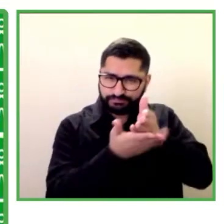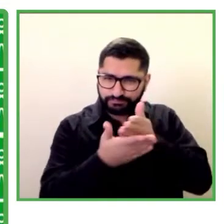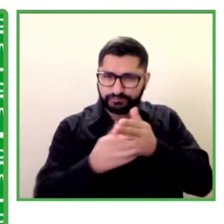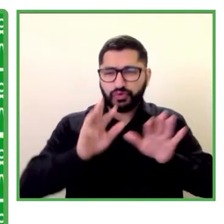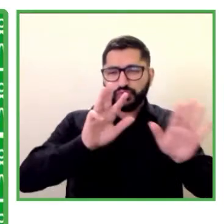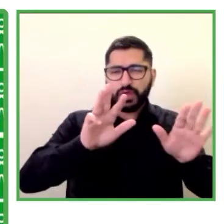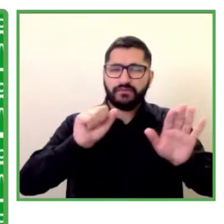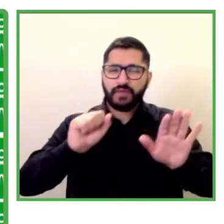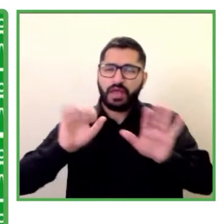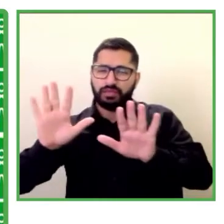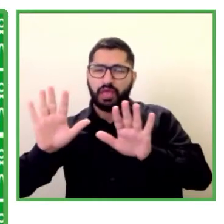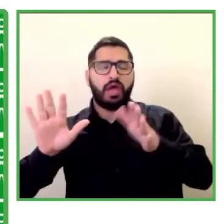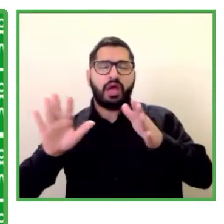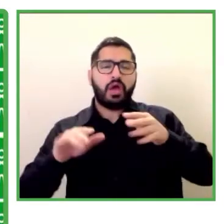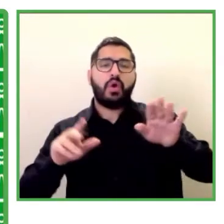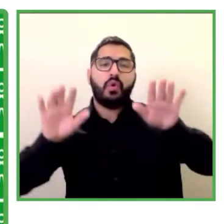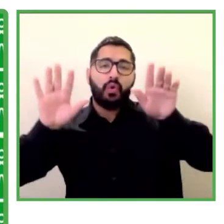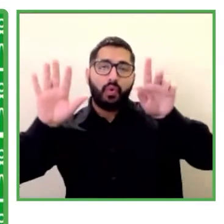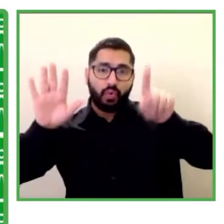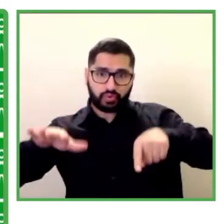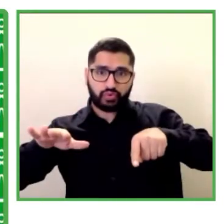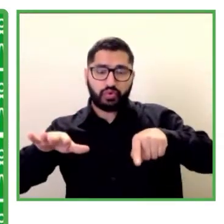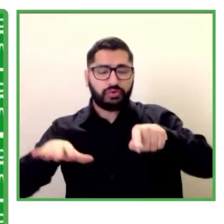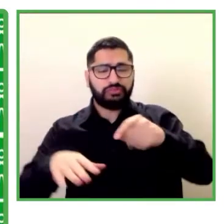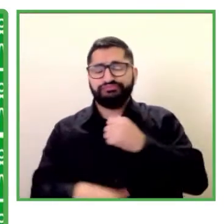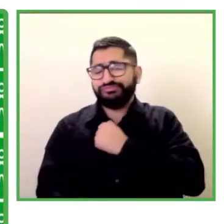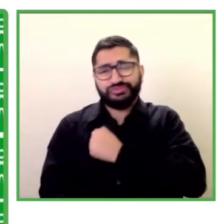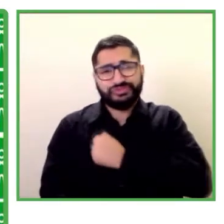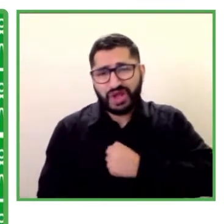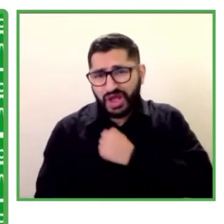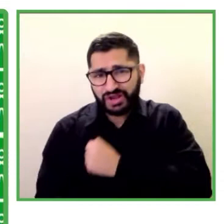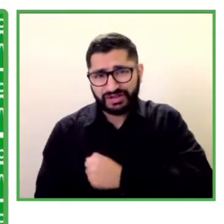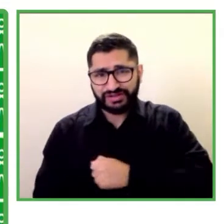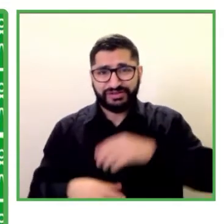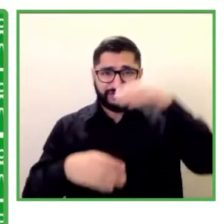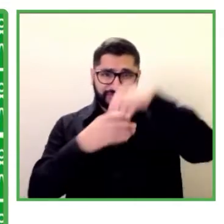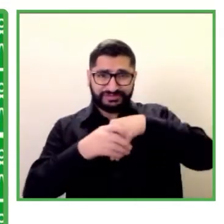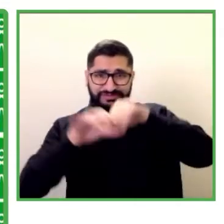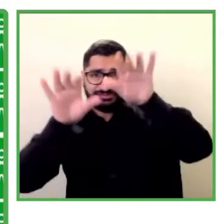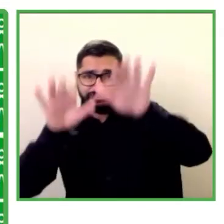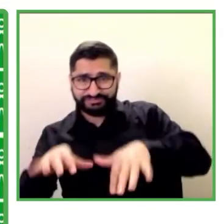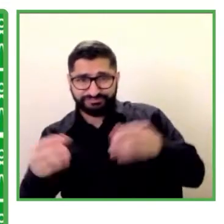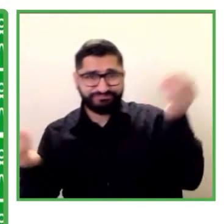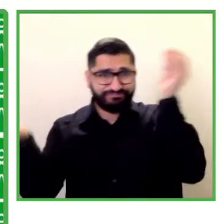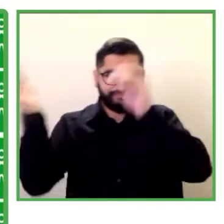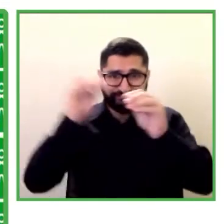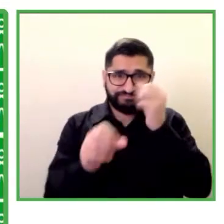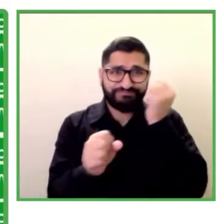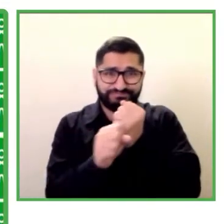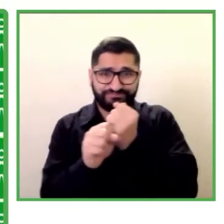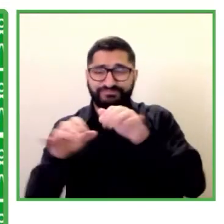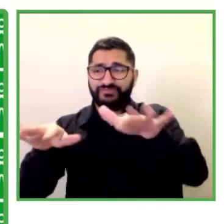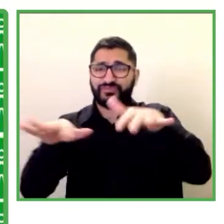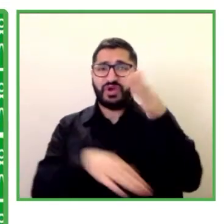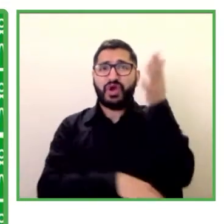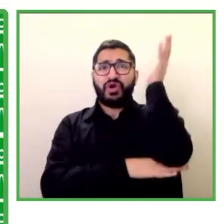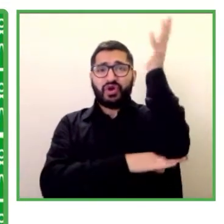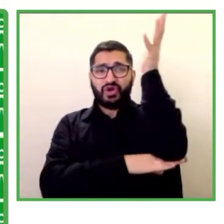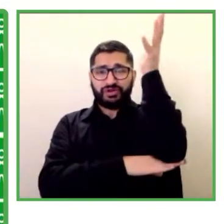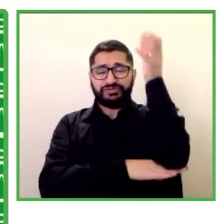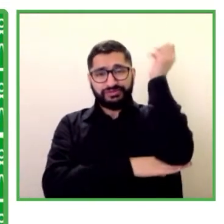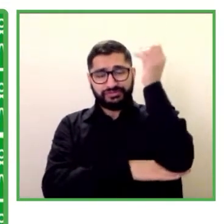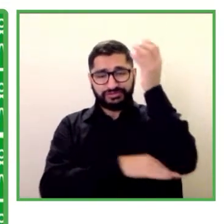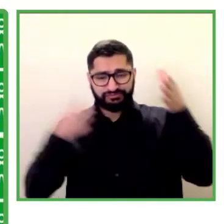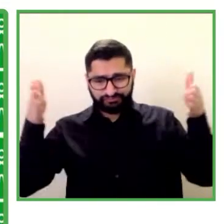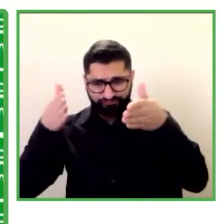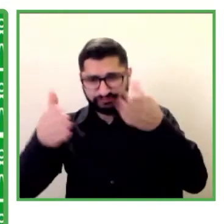razones sanitarias, pero que fue el primer congreso de discapacidad y empresas por el camino de la inclusión. Realmente un evento para nosotros muy significativo,